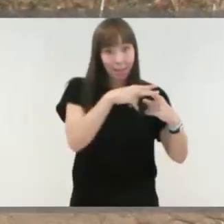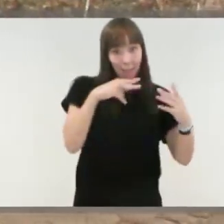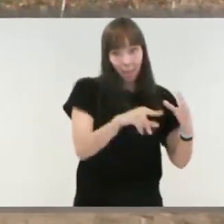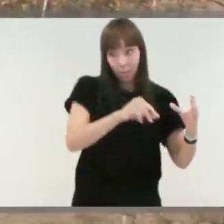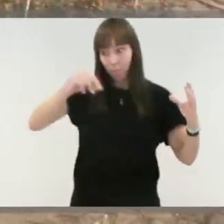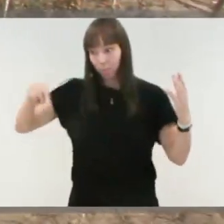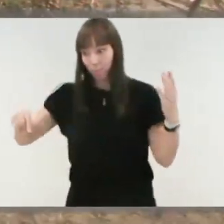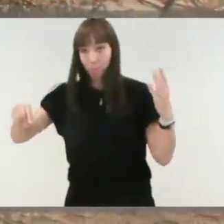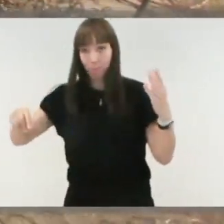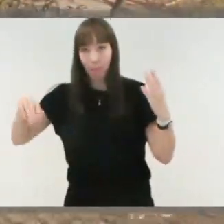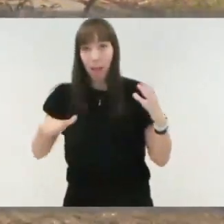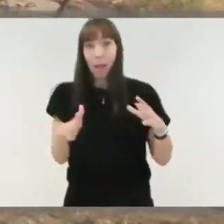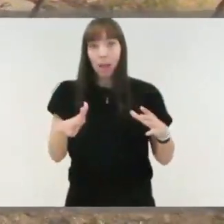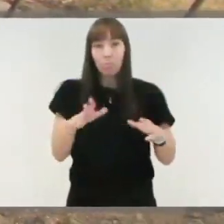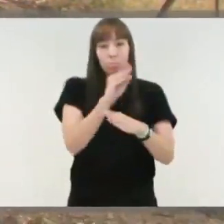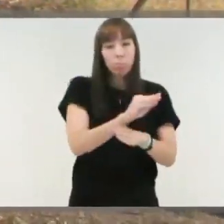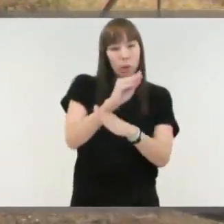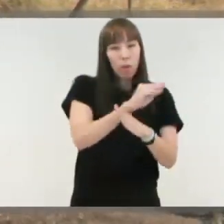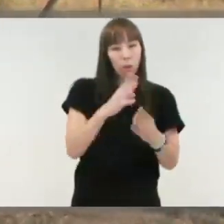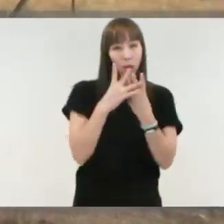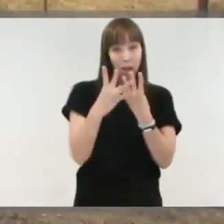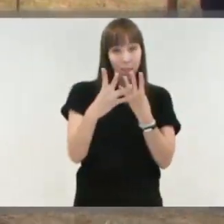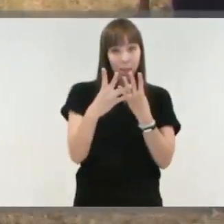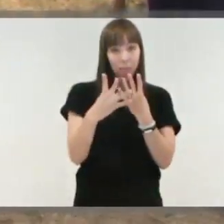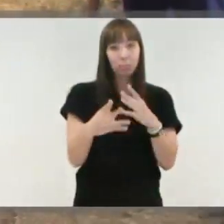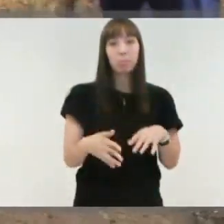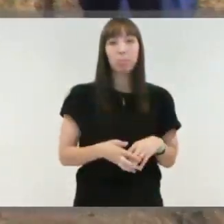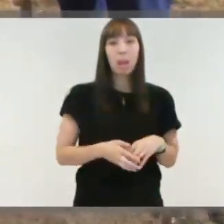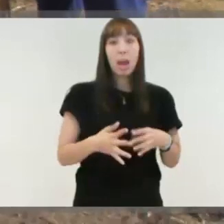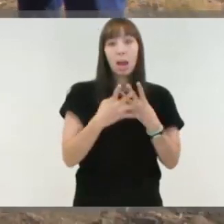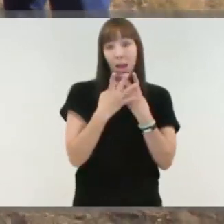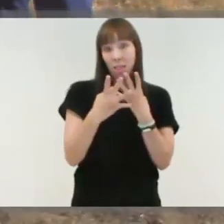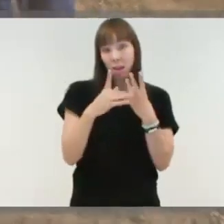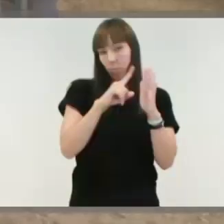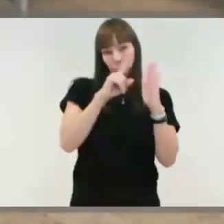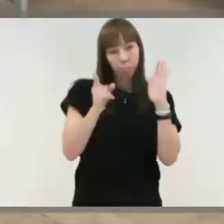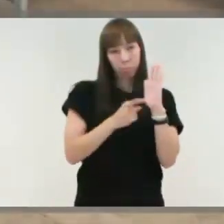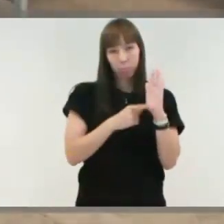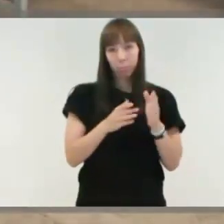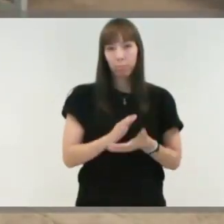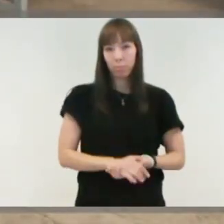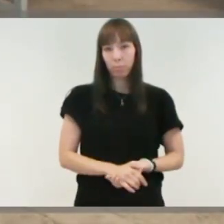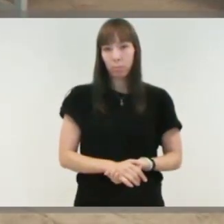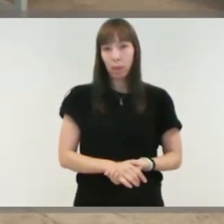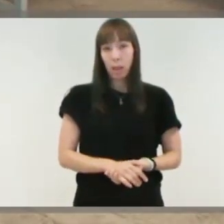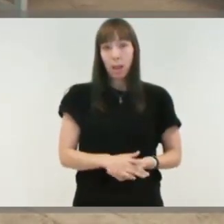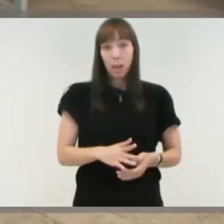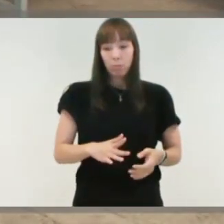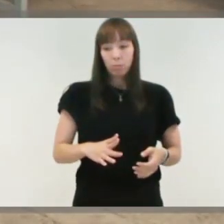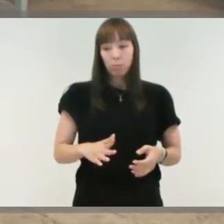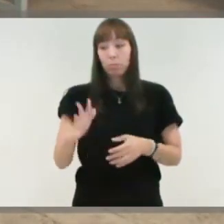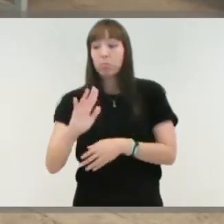mantenimiento de jardines, todo lo que es el mundo de la jardinería completo. Les motiva mucho el ver el